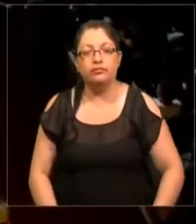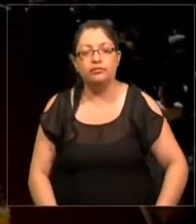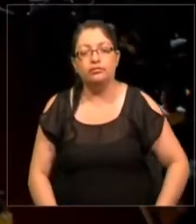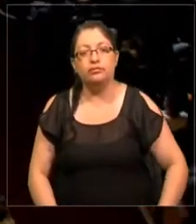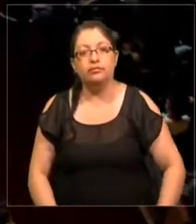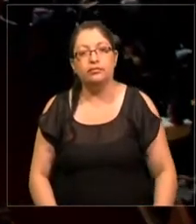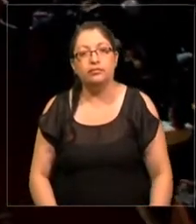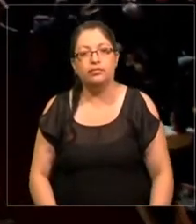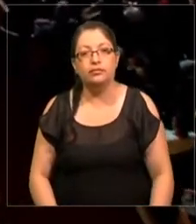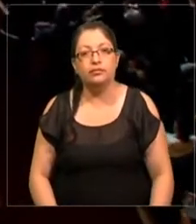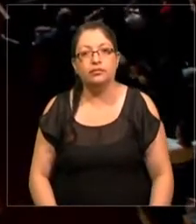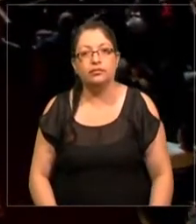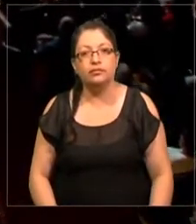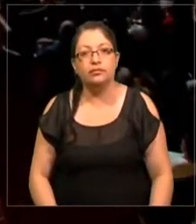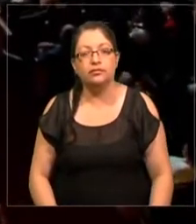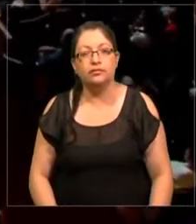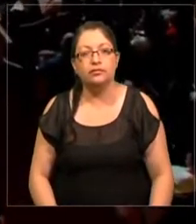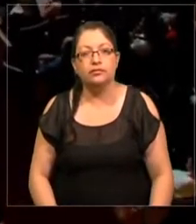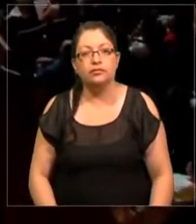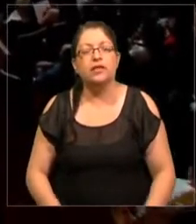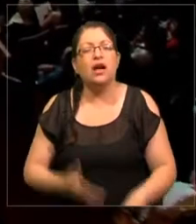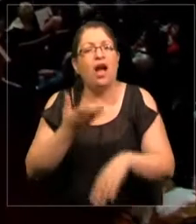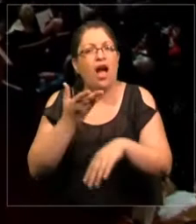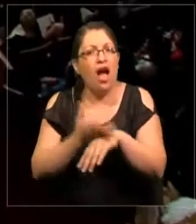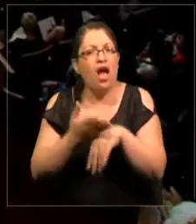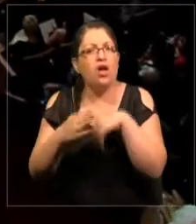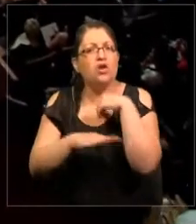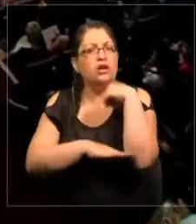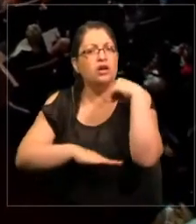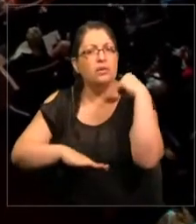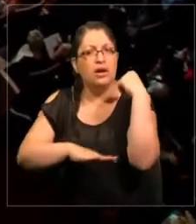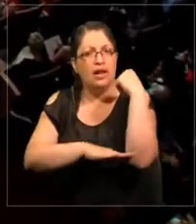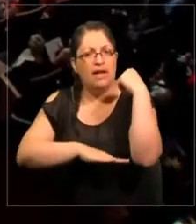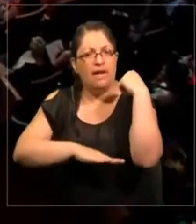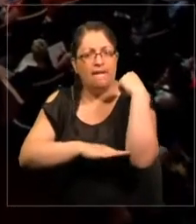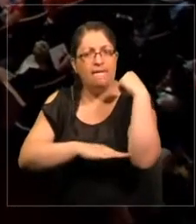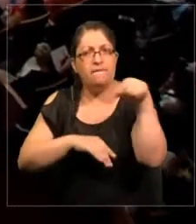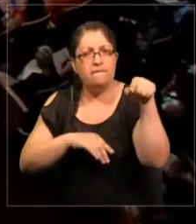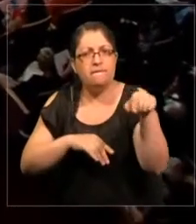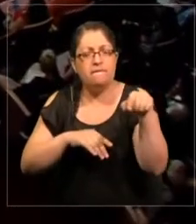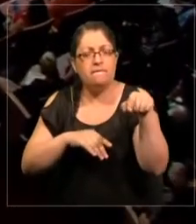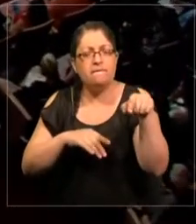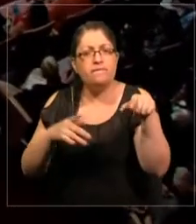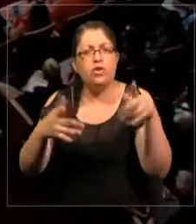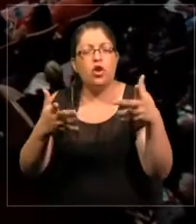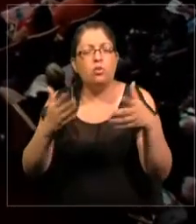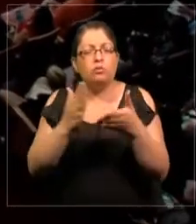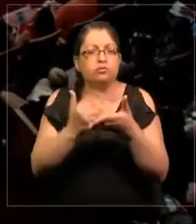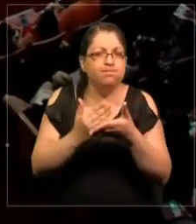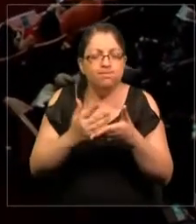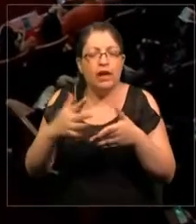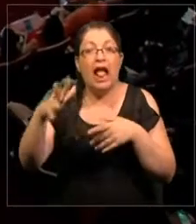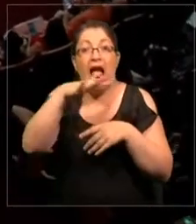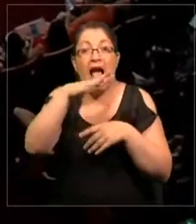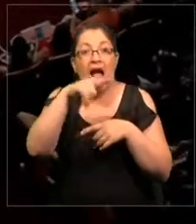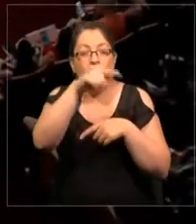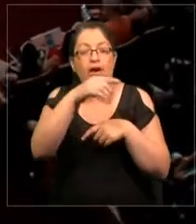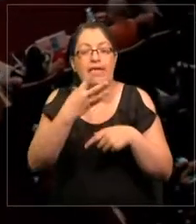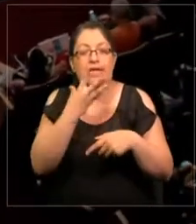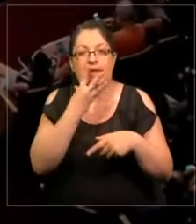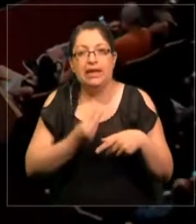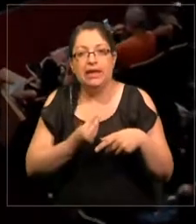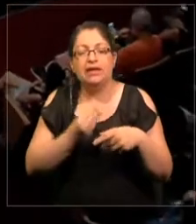Existe un cimiento, la gestión hídrica de Israel, pero también acciones técnicas que hacemos. Y